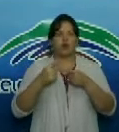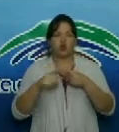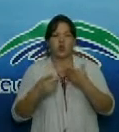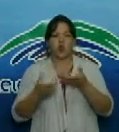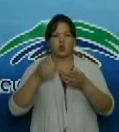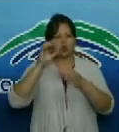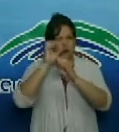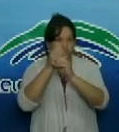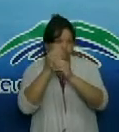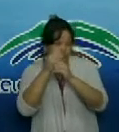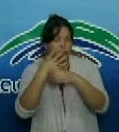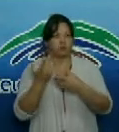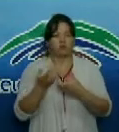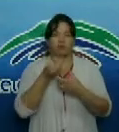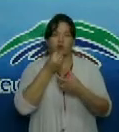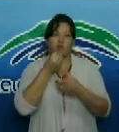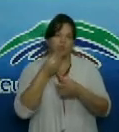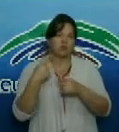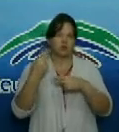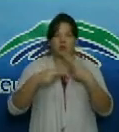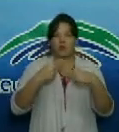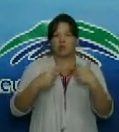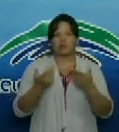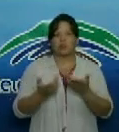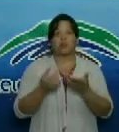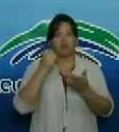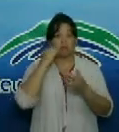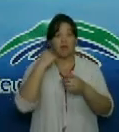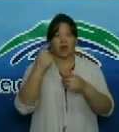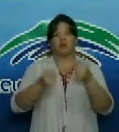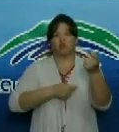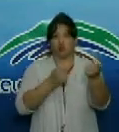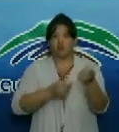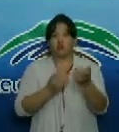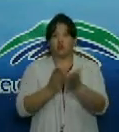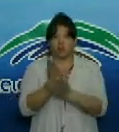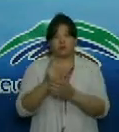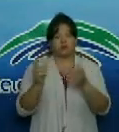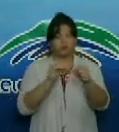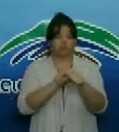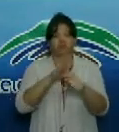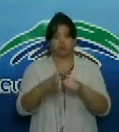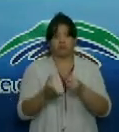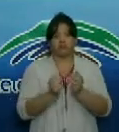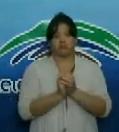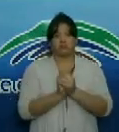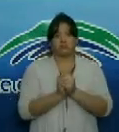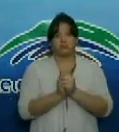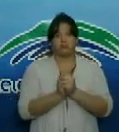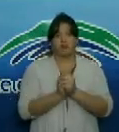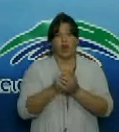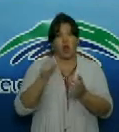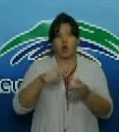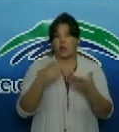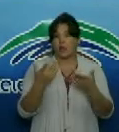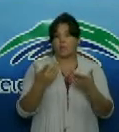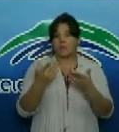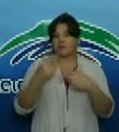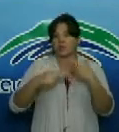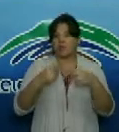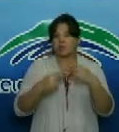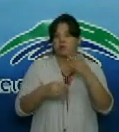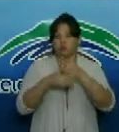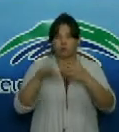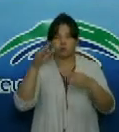ultromicroanalítico SUMA el cual se unirá a la lucha contra el coronavirus actualmente se elabora por las fuerzas constructoras en adaptación